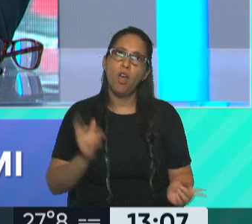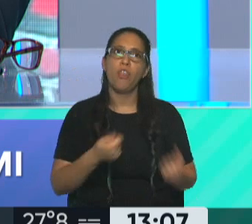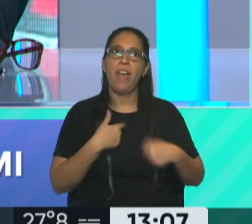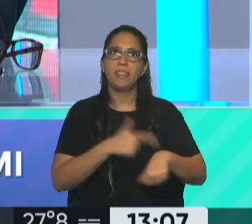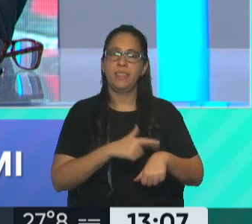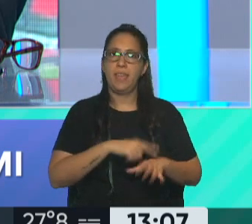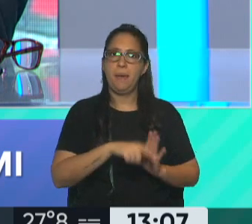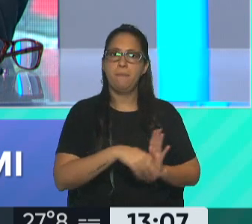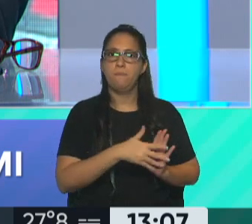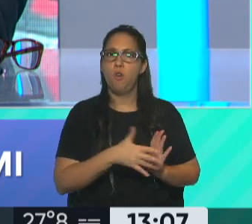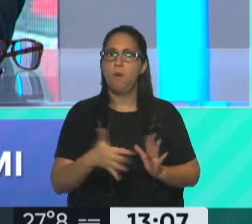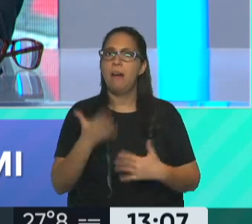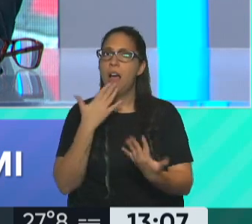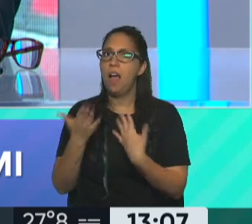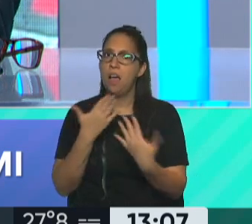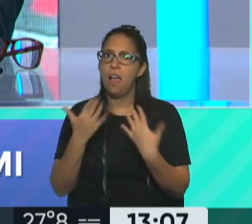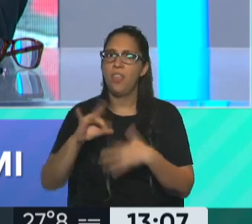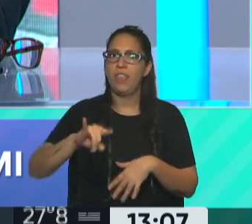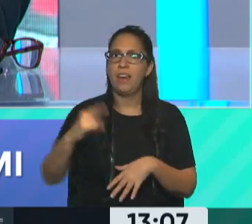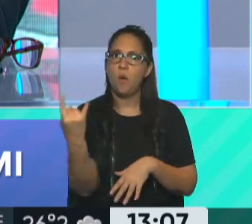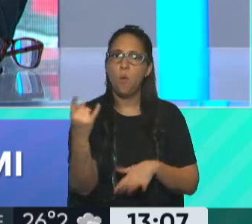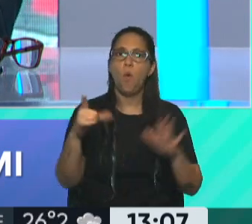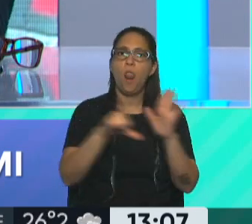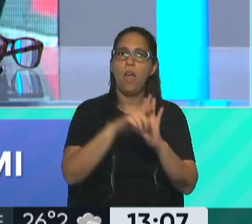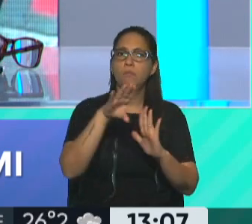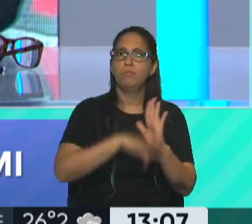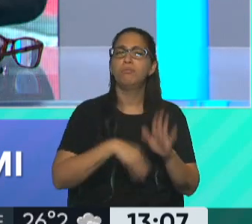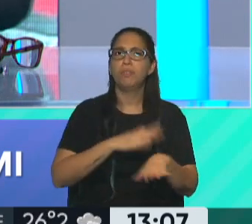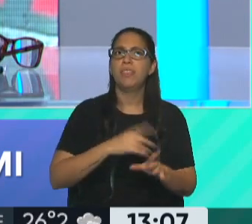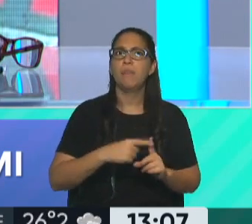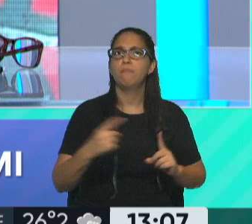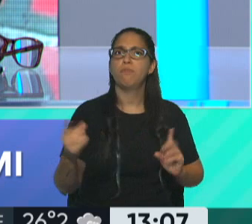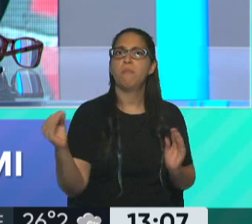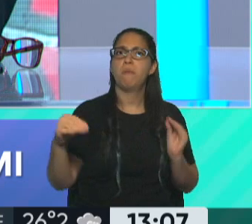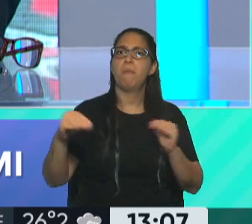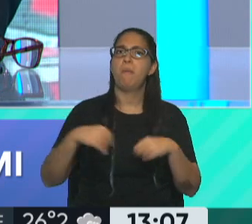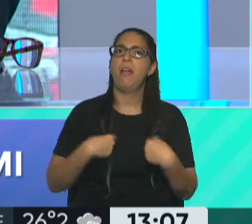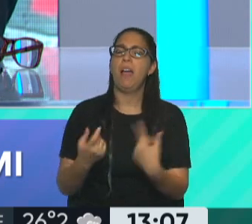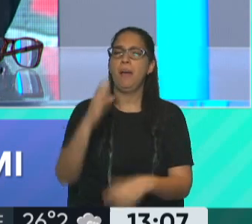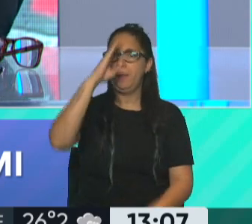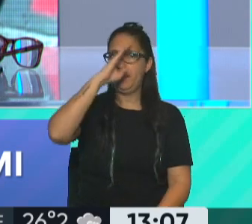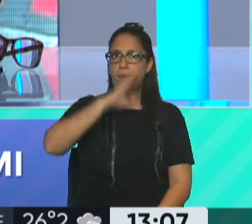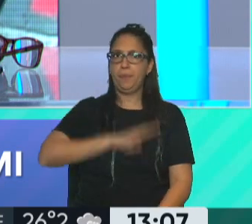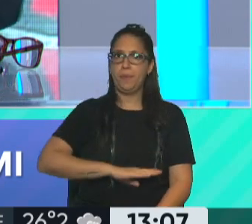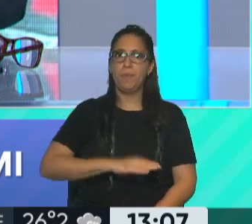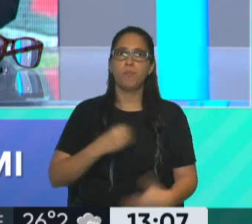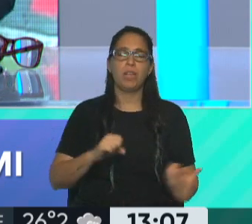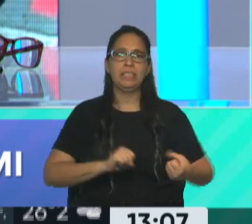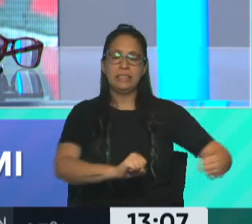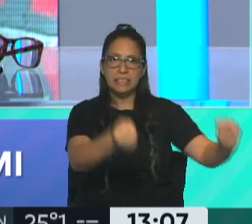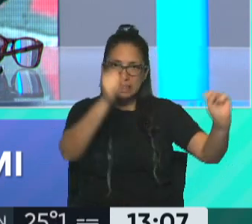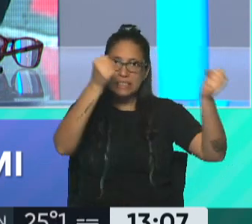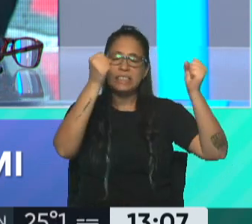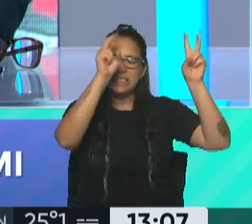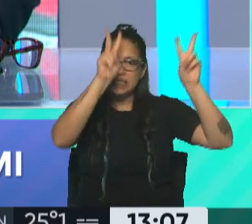para seguir conversando el DNU, la ley ómnibus. Probablemente, probablemente le dé un alivio porque le saca mucha atención a